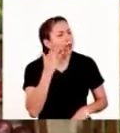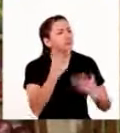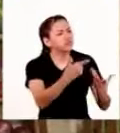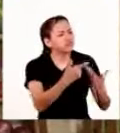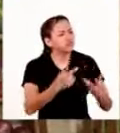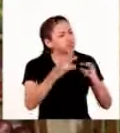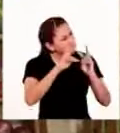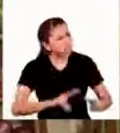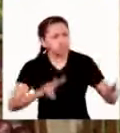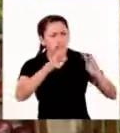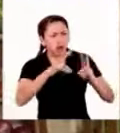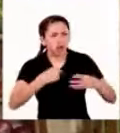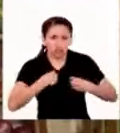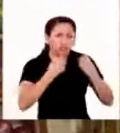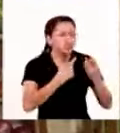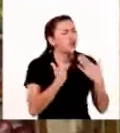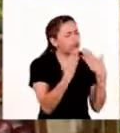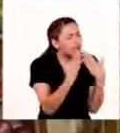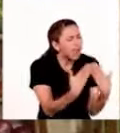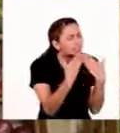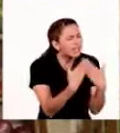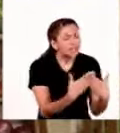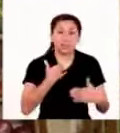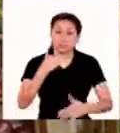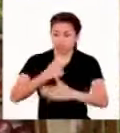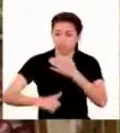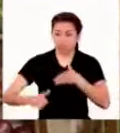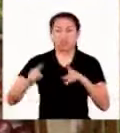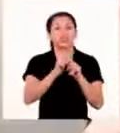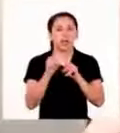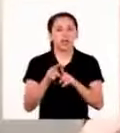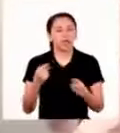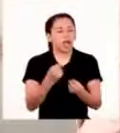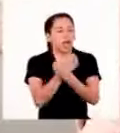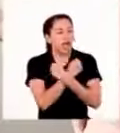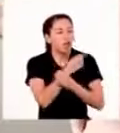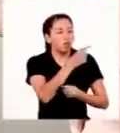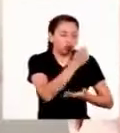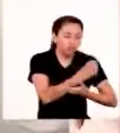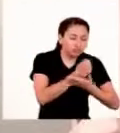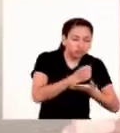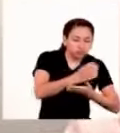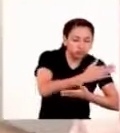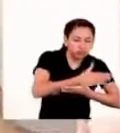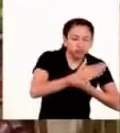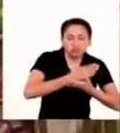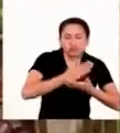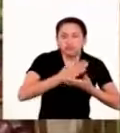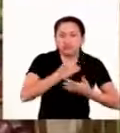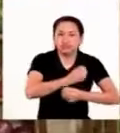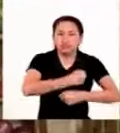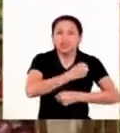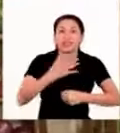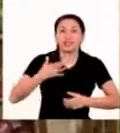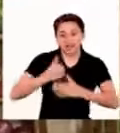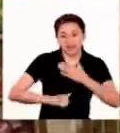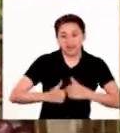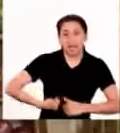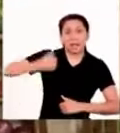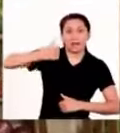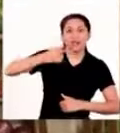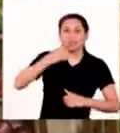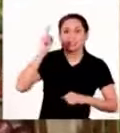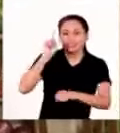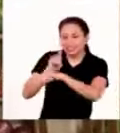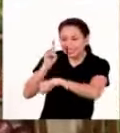que haya venido a vivir con nosotros y mis hijos también les encanta cuando cocinan a la mayor les está enseñando a tejer imagínense